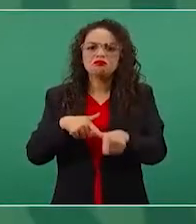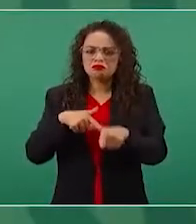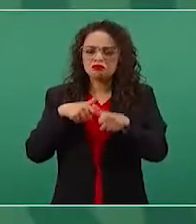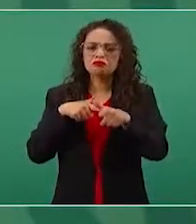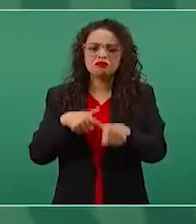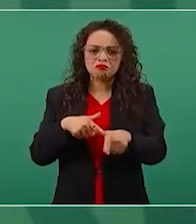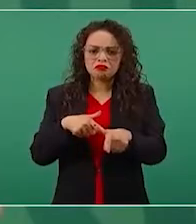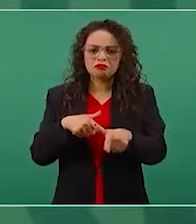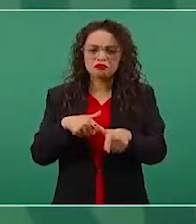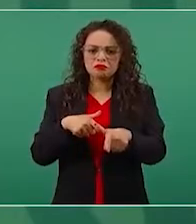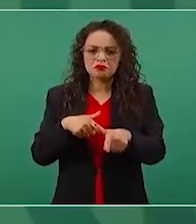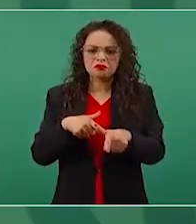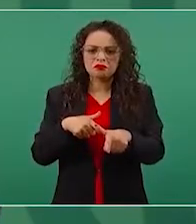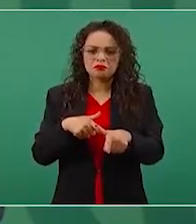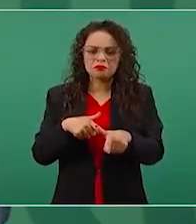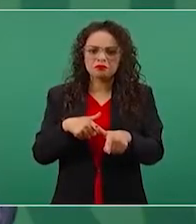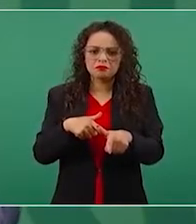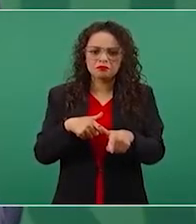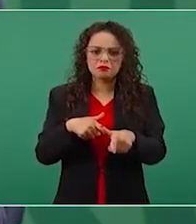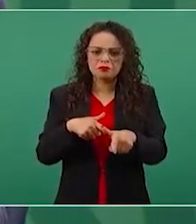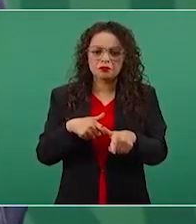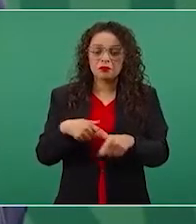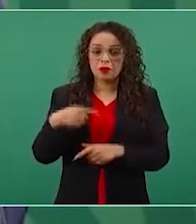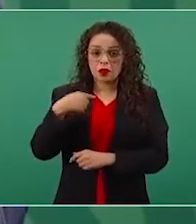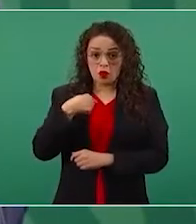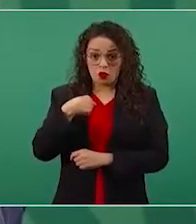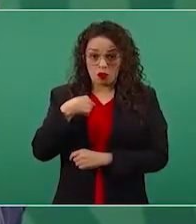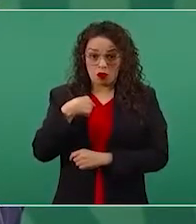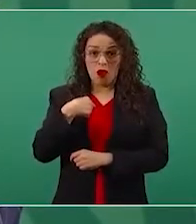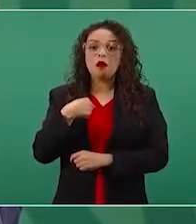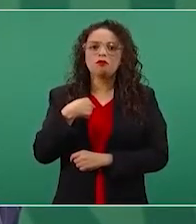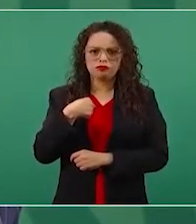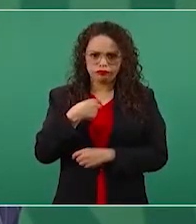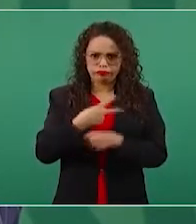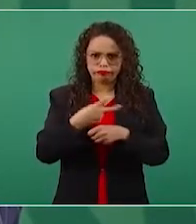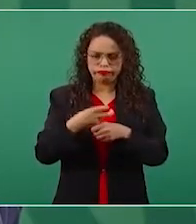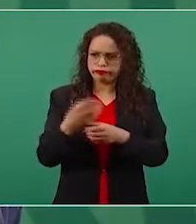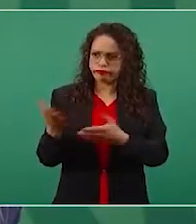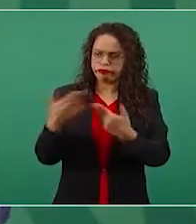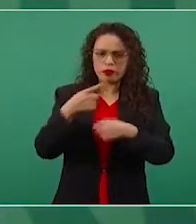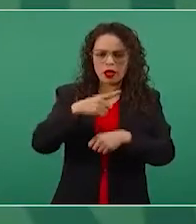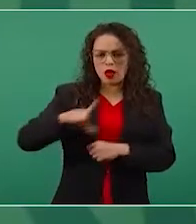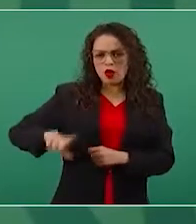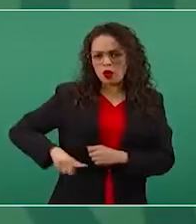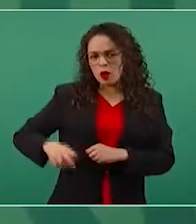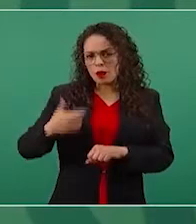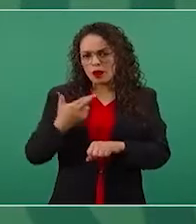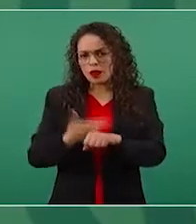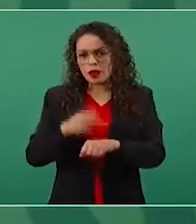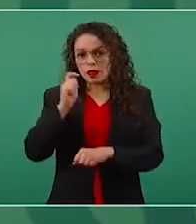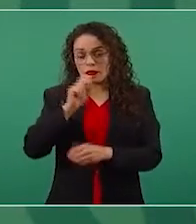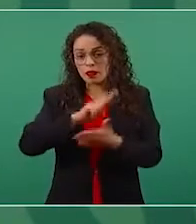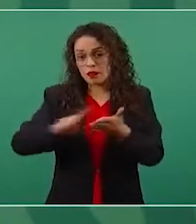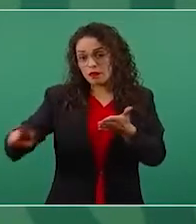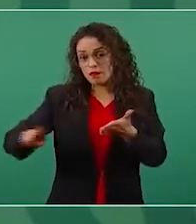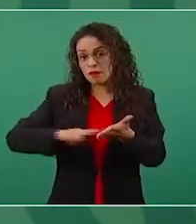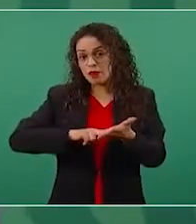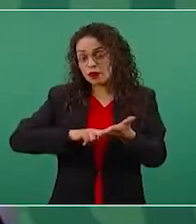Es más, convoqué a los gobernadores a firmar una carta